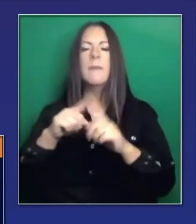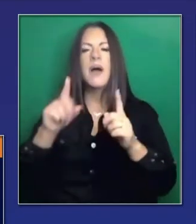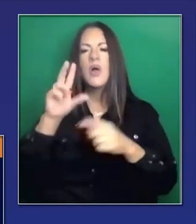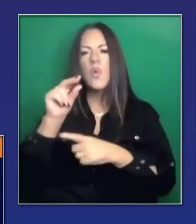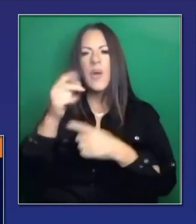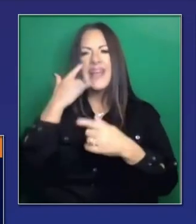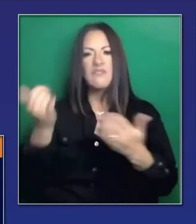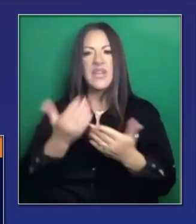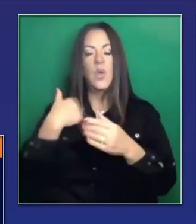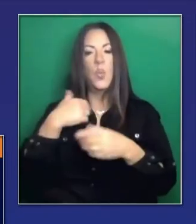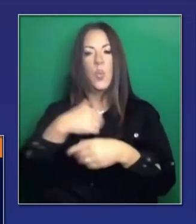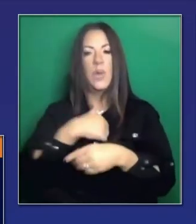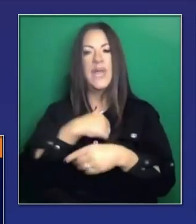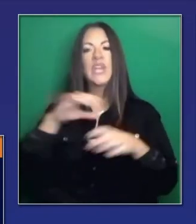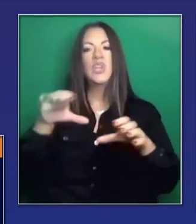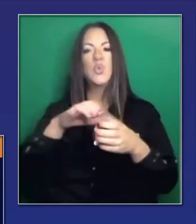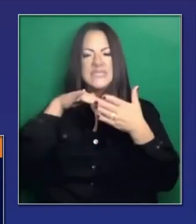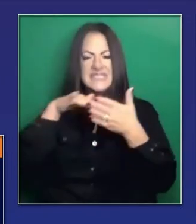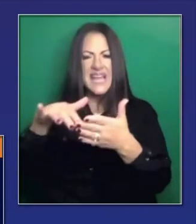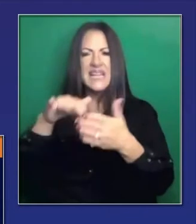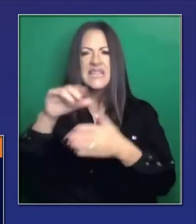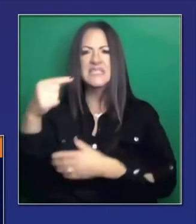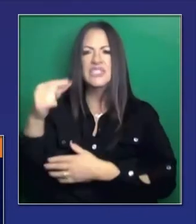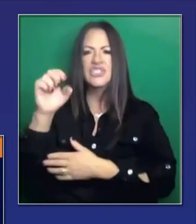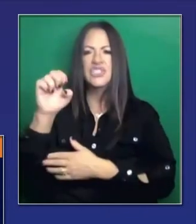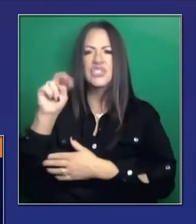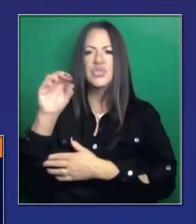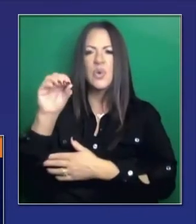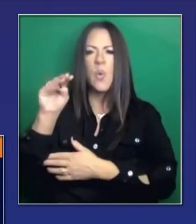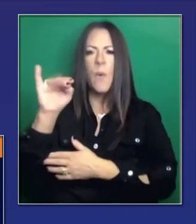genomas. De 5,000 a 10,000 pruebas por semana.